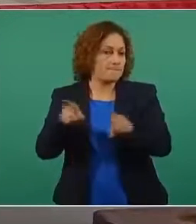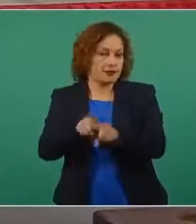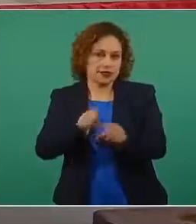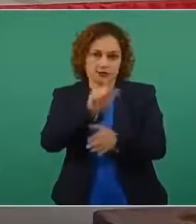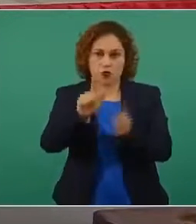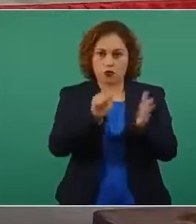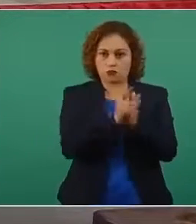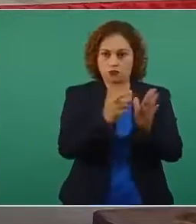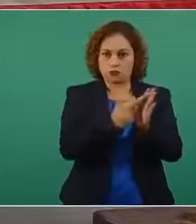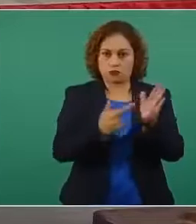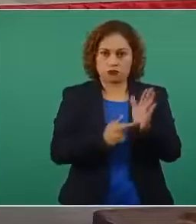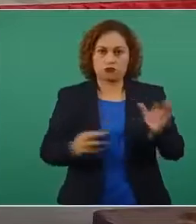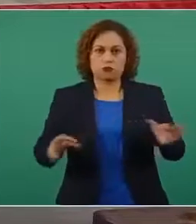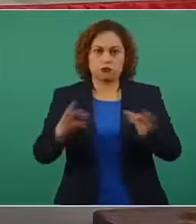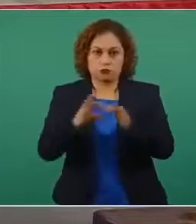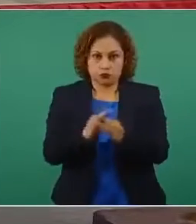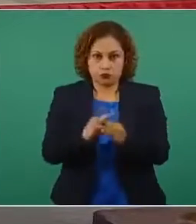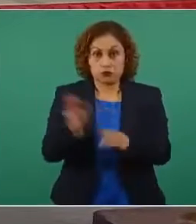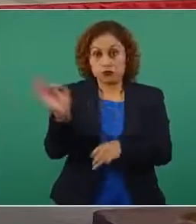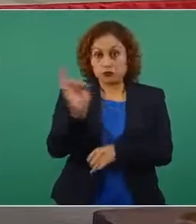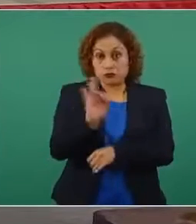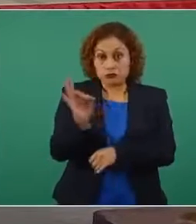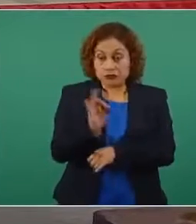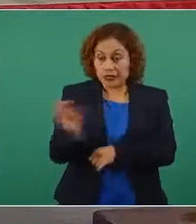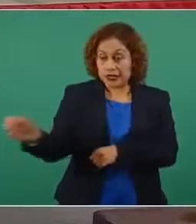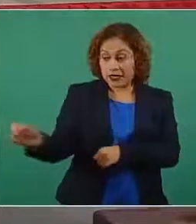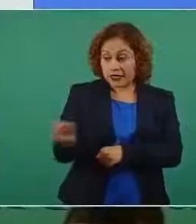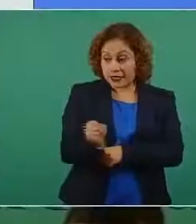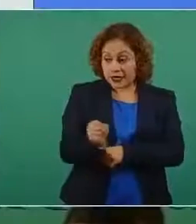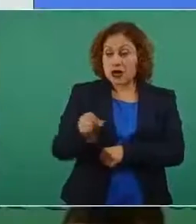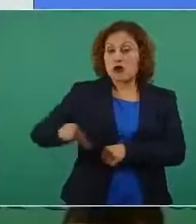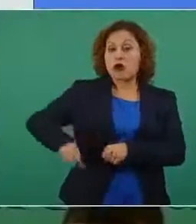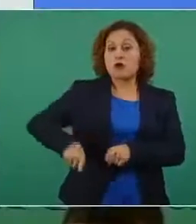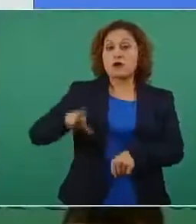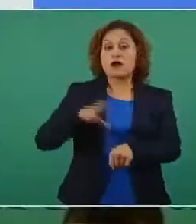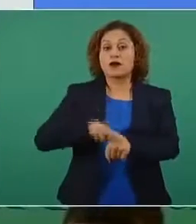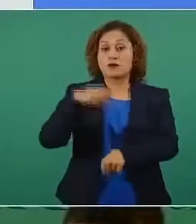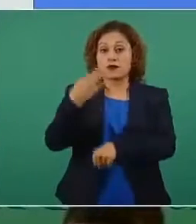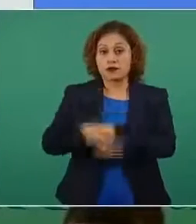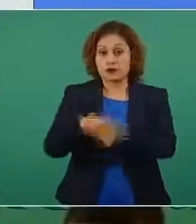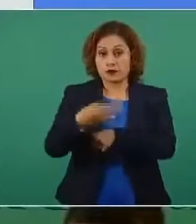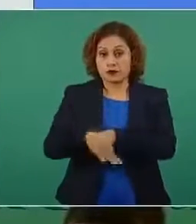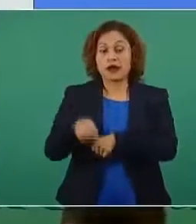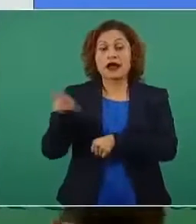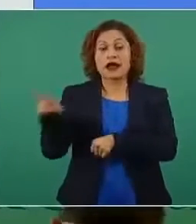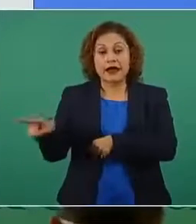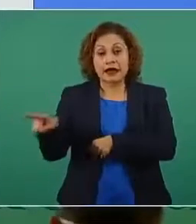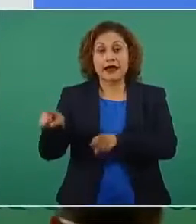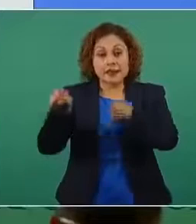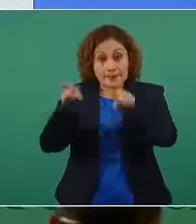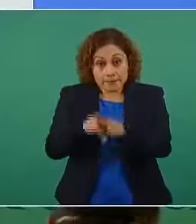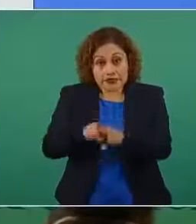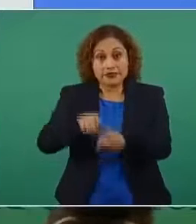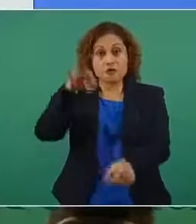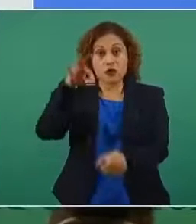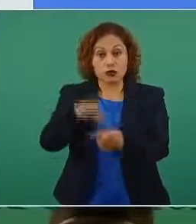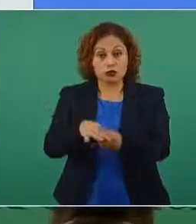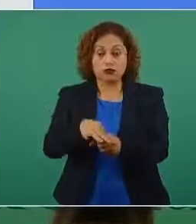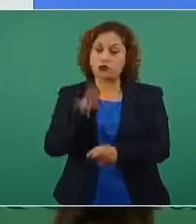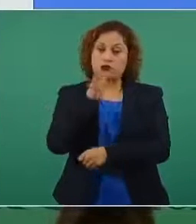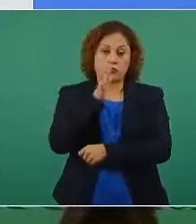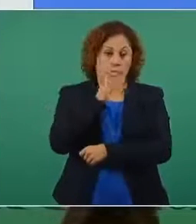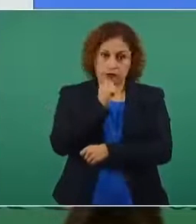el funcionario así nombrado no podrá ser electo gobernador constitucional en las elecciones